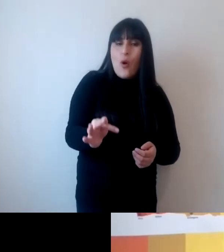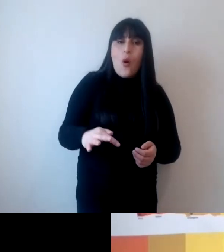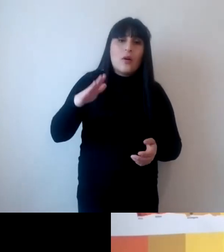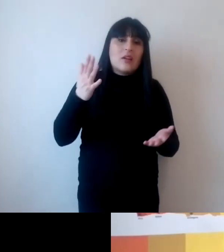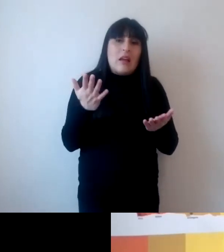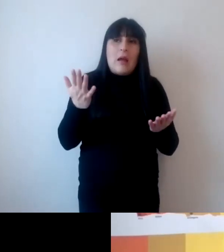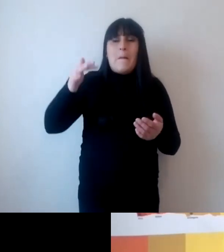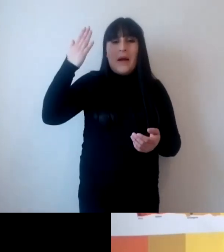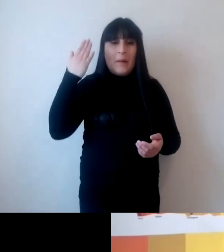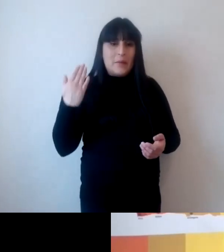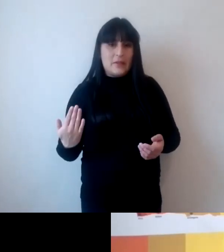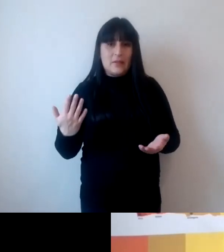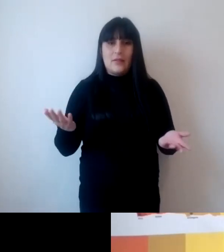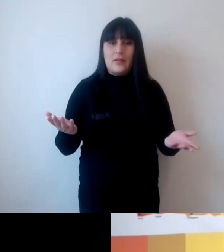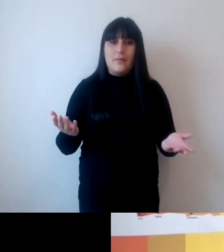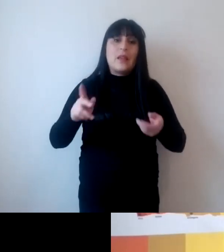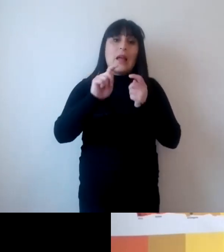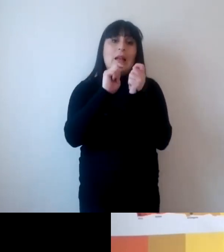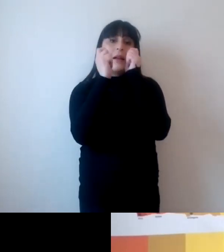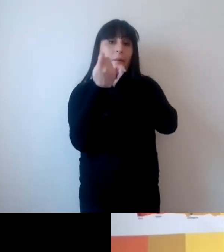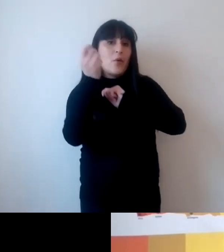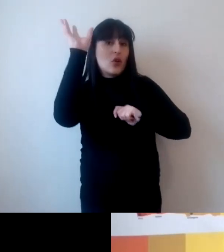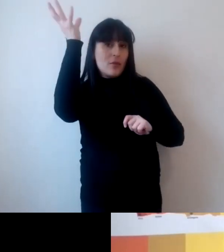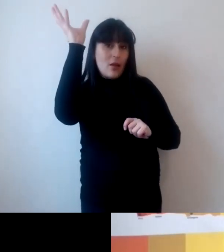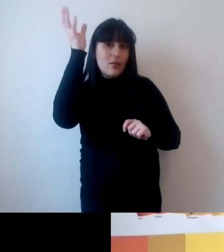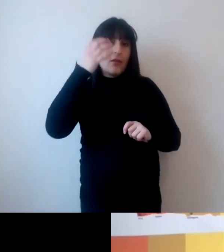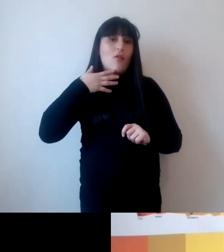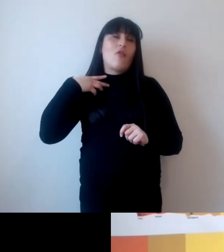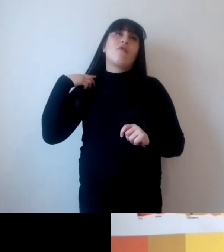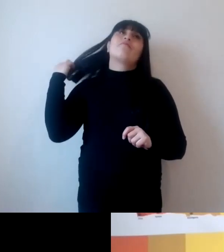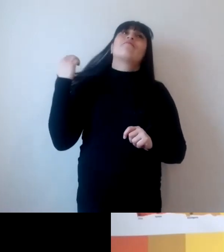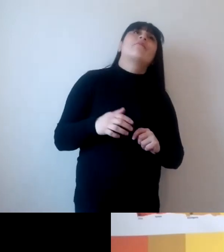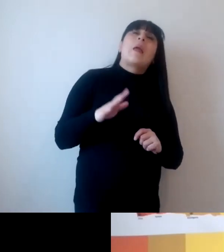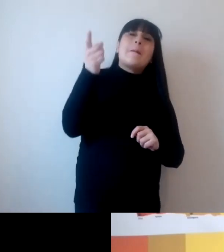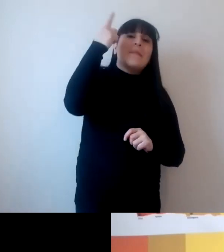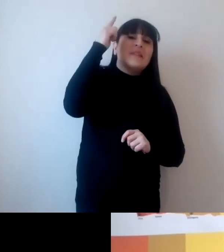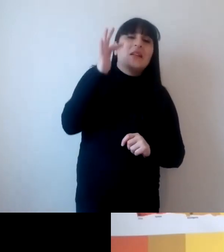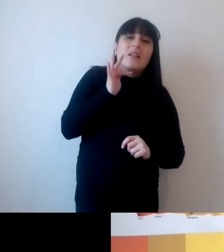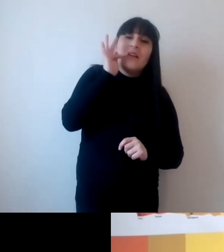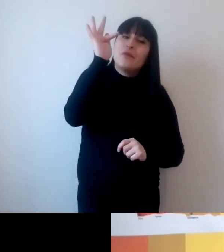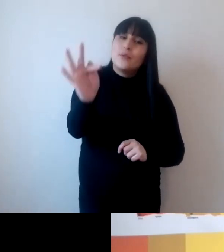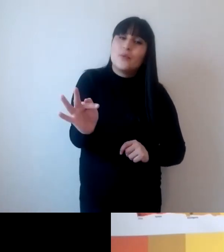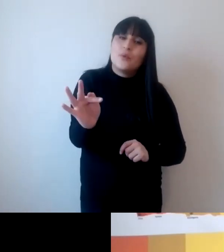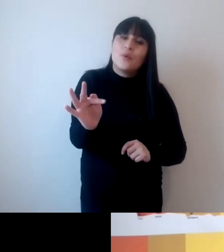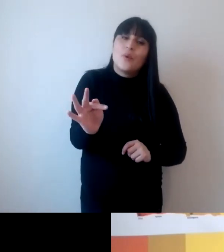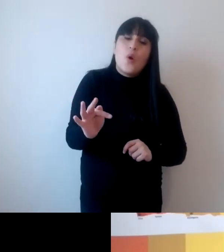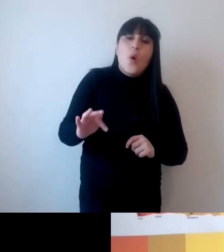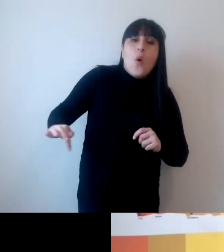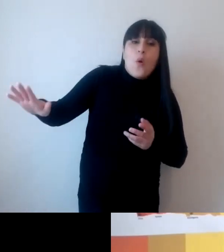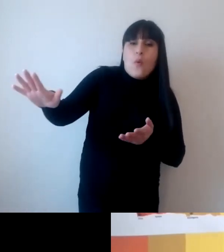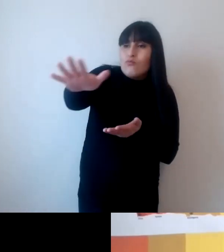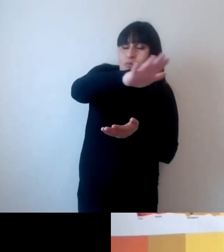pasado y el cambio climático la emergencia climática lo que proyecta hacia el futuro es un paisaje